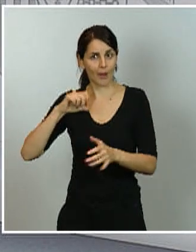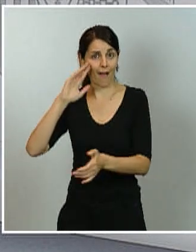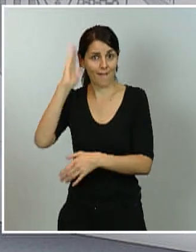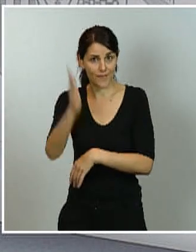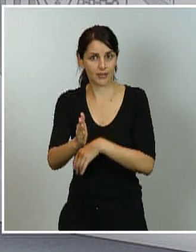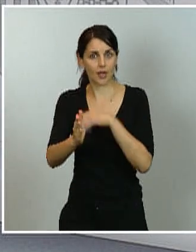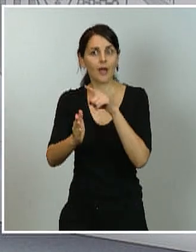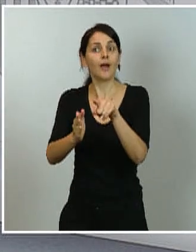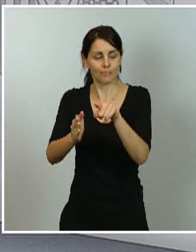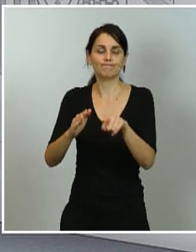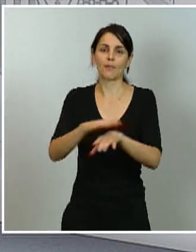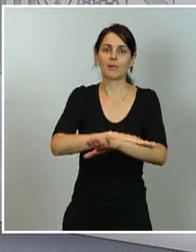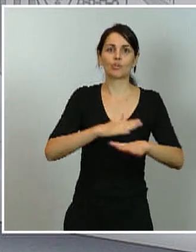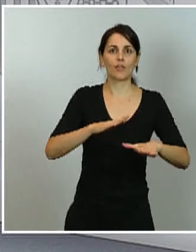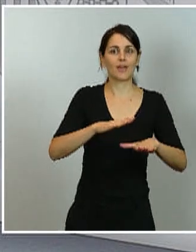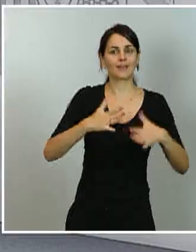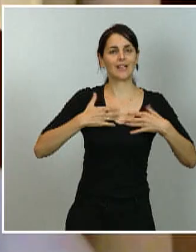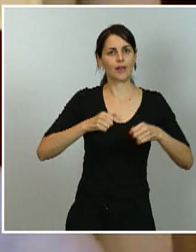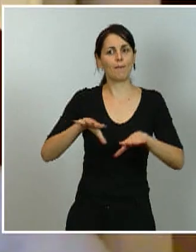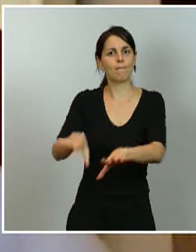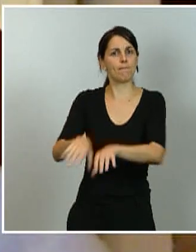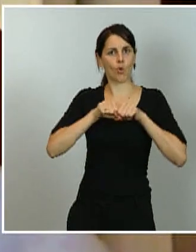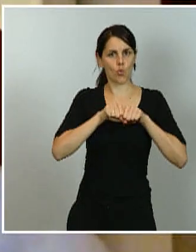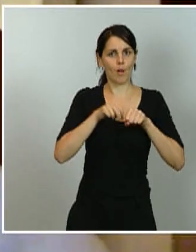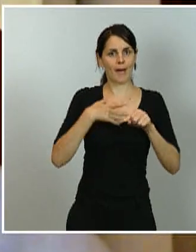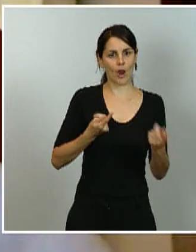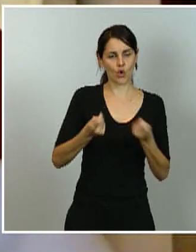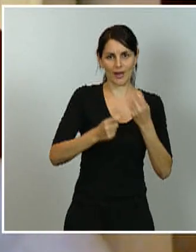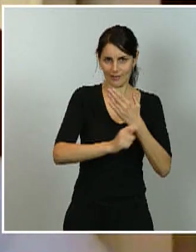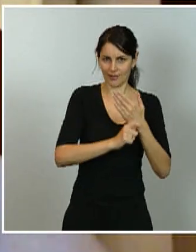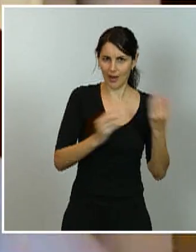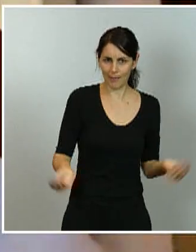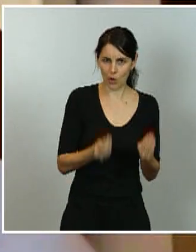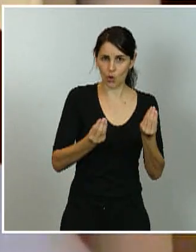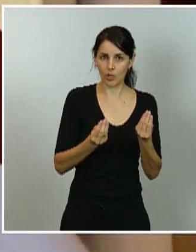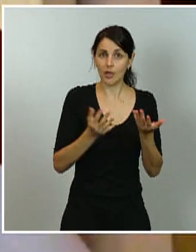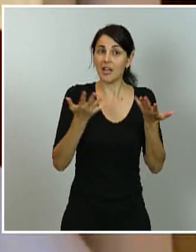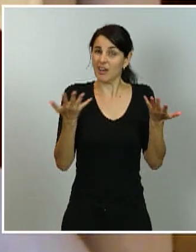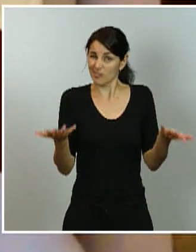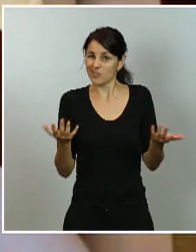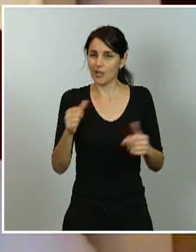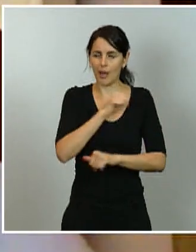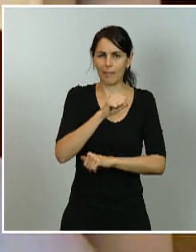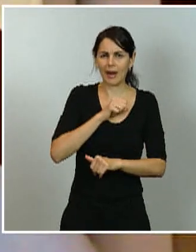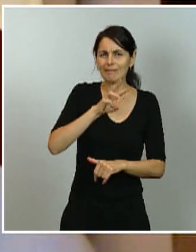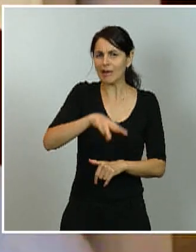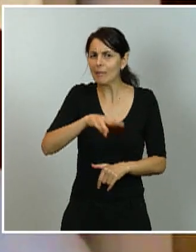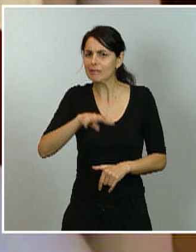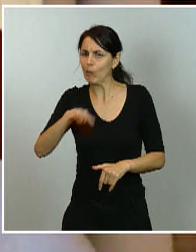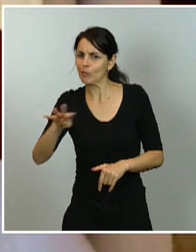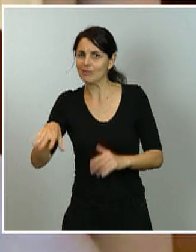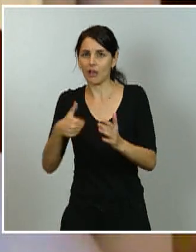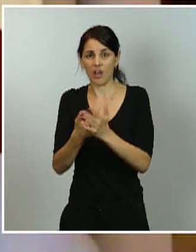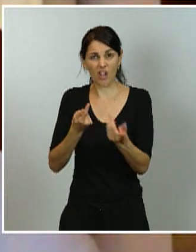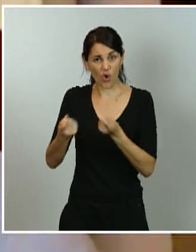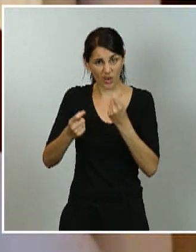para coordinar mejor la estrategia. ¿No es tarde esperar tres o cuatro meses a coordinar la estrategia en